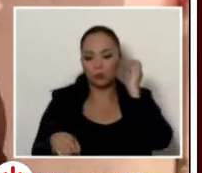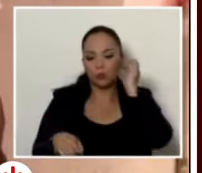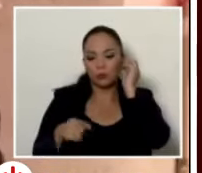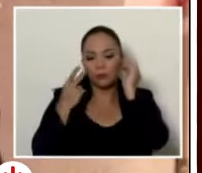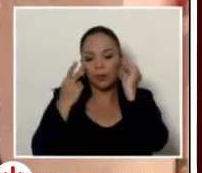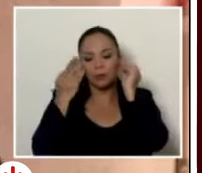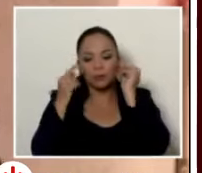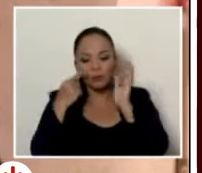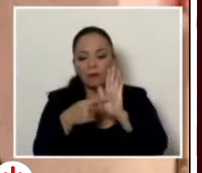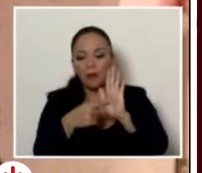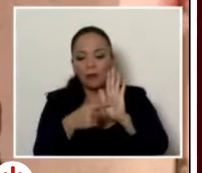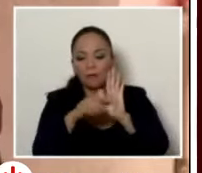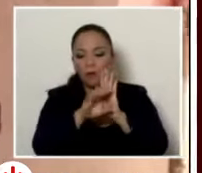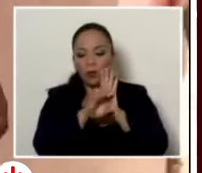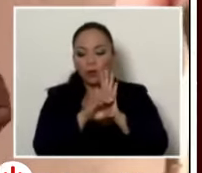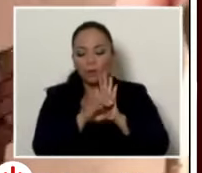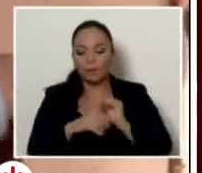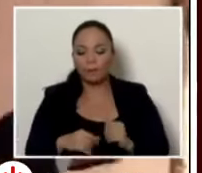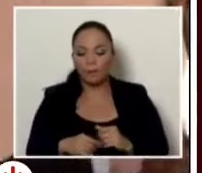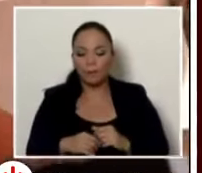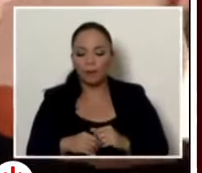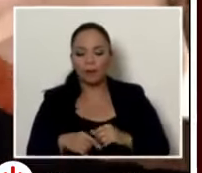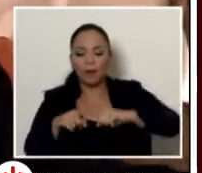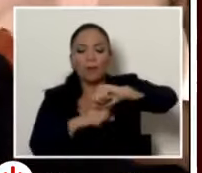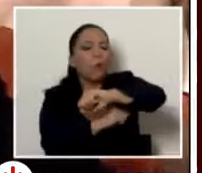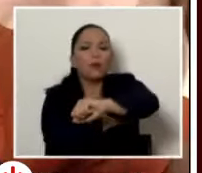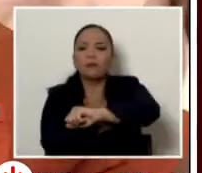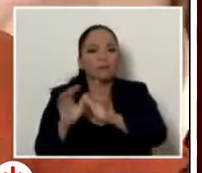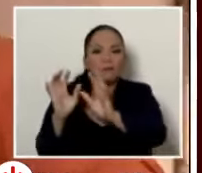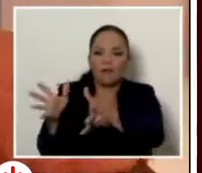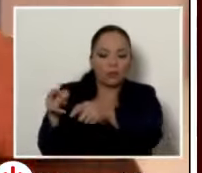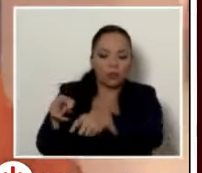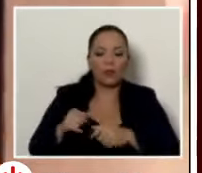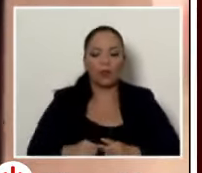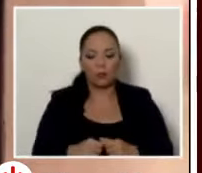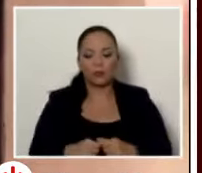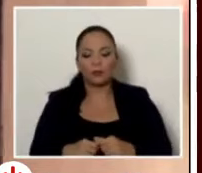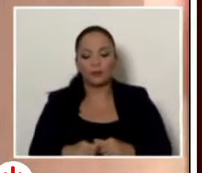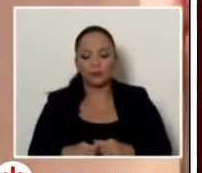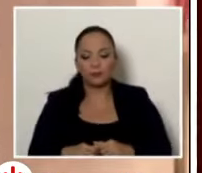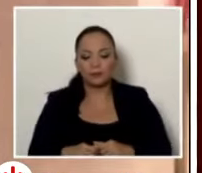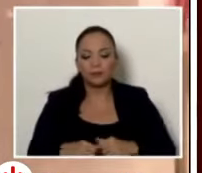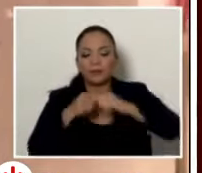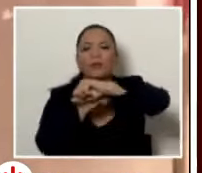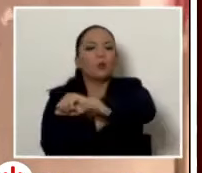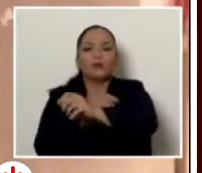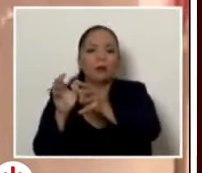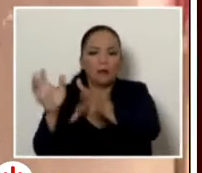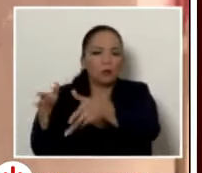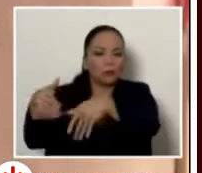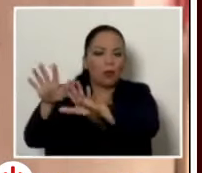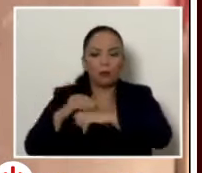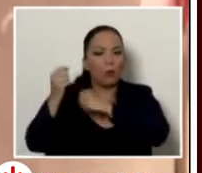vez se pueda observar un puente que está prácticamente en abandono sí ahí ahí se lo hacen llegar es un puente que tiene varios años de estar allí